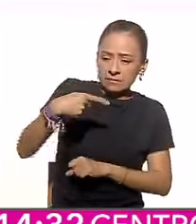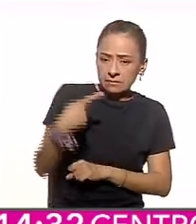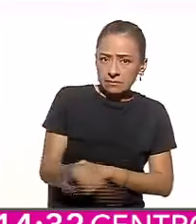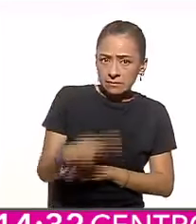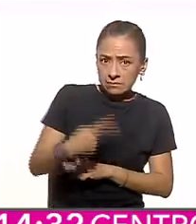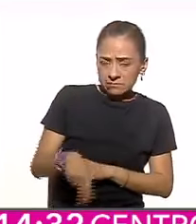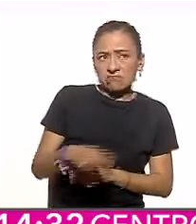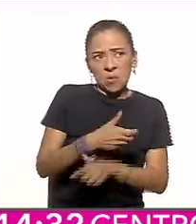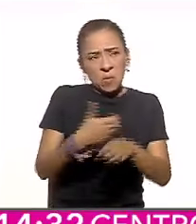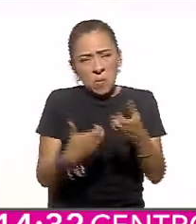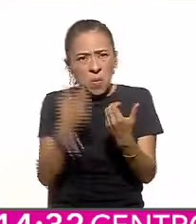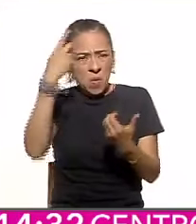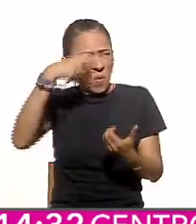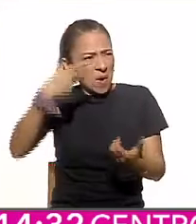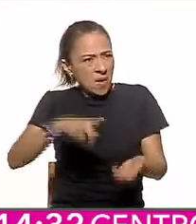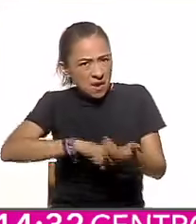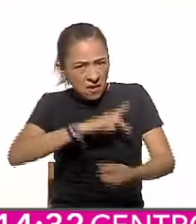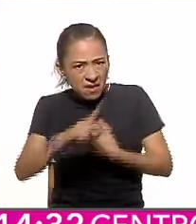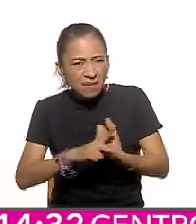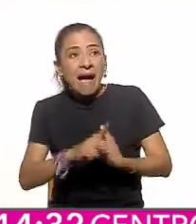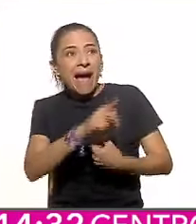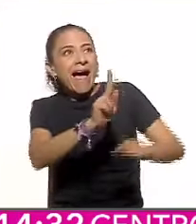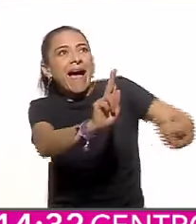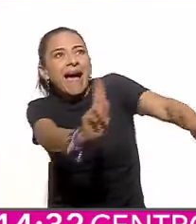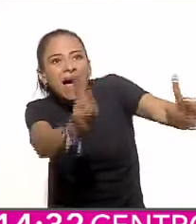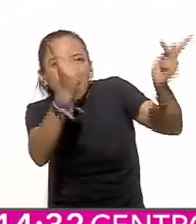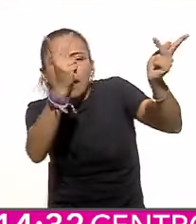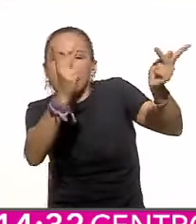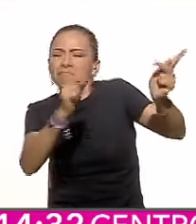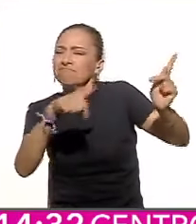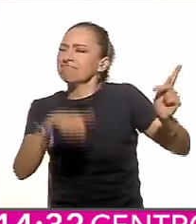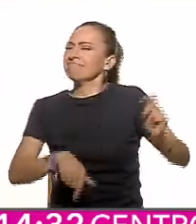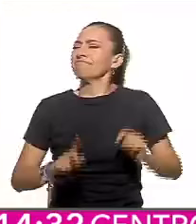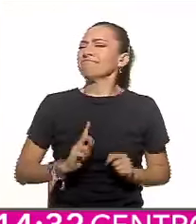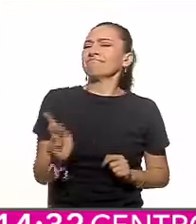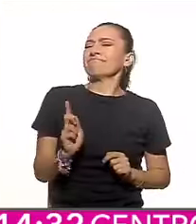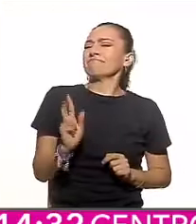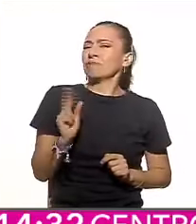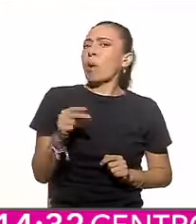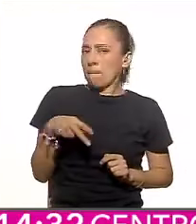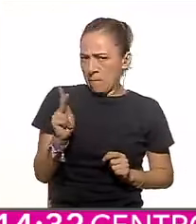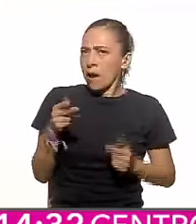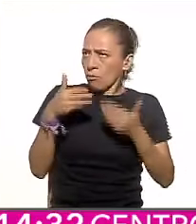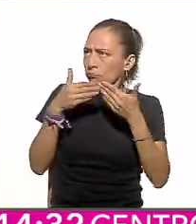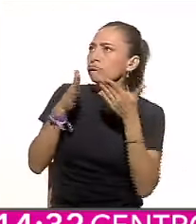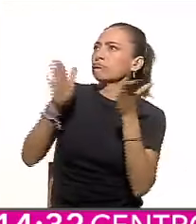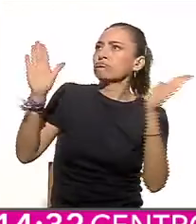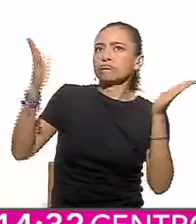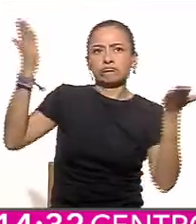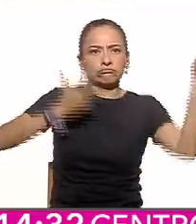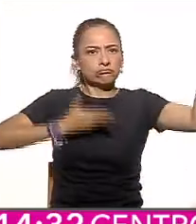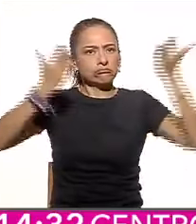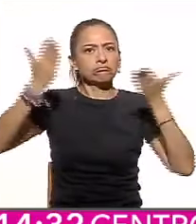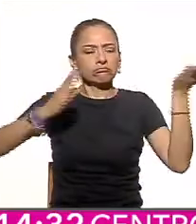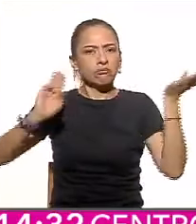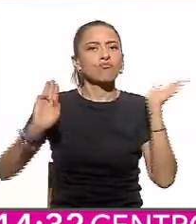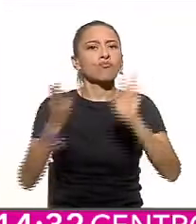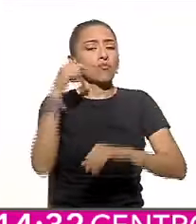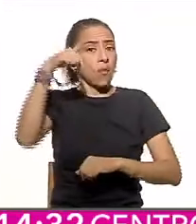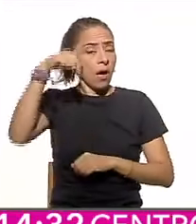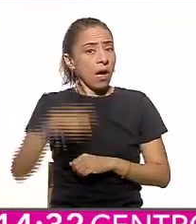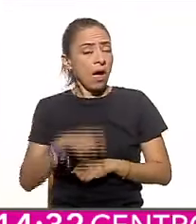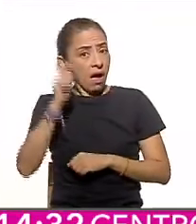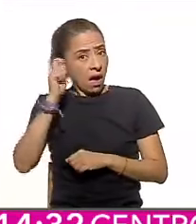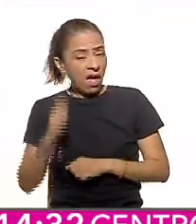pero que se abre al mundo. Es esta una revolución que no censura, que no compra,